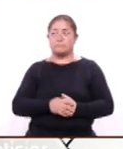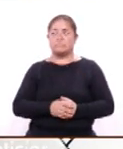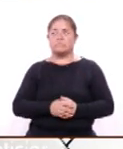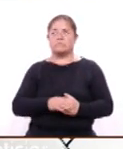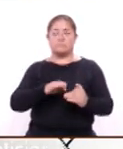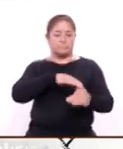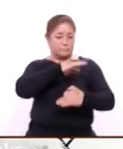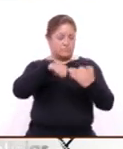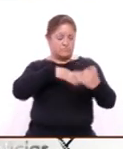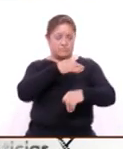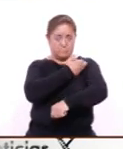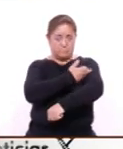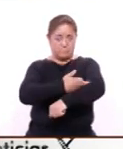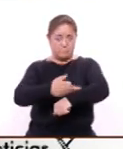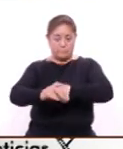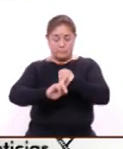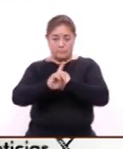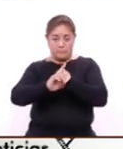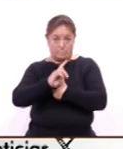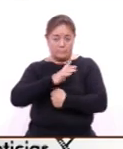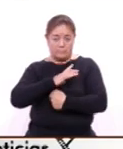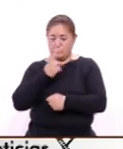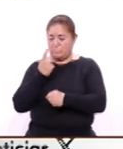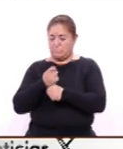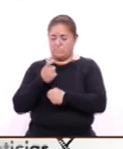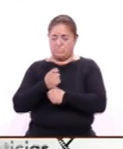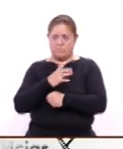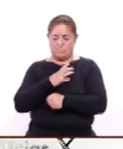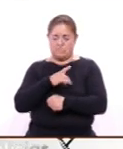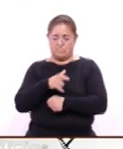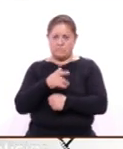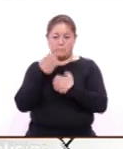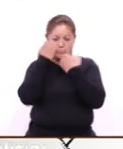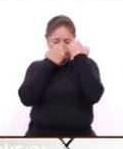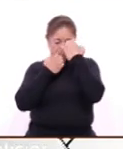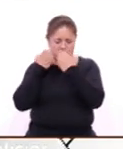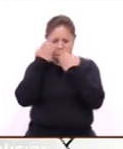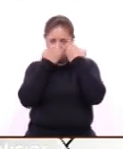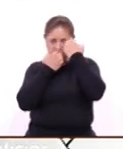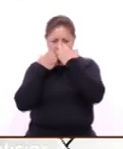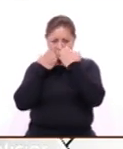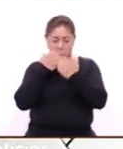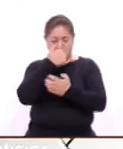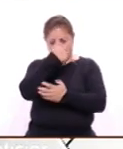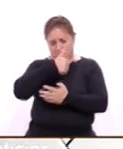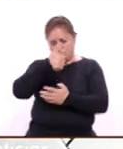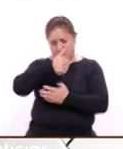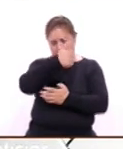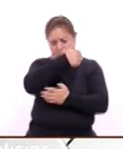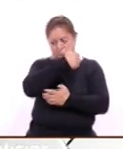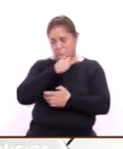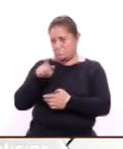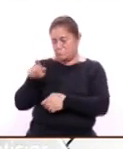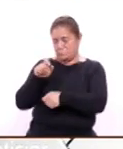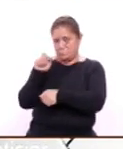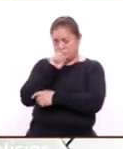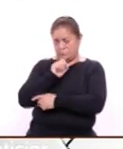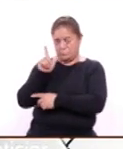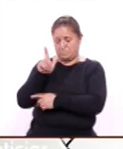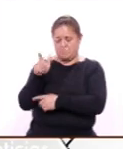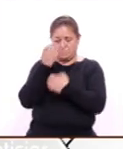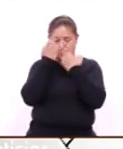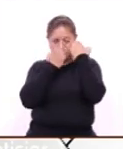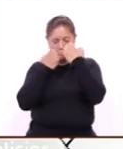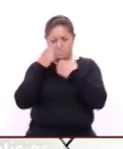algún problema, lo primero que se hace es una valoración. Llegan con el especialista, les hace la valoración,